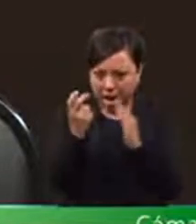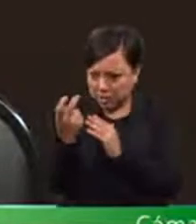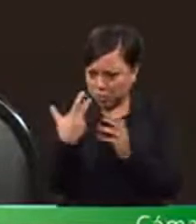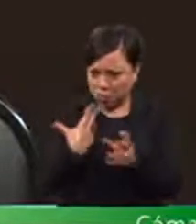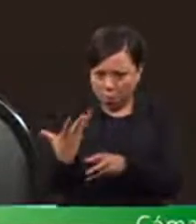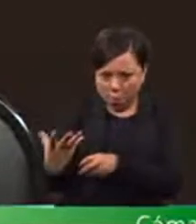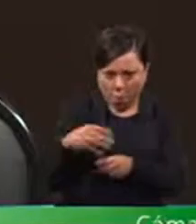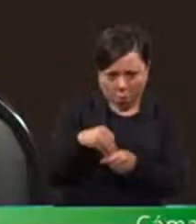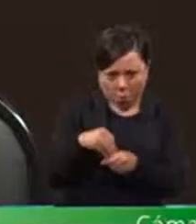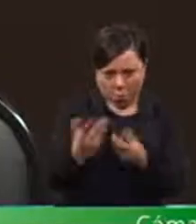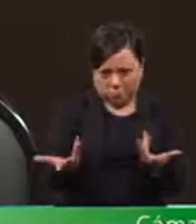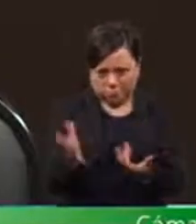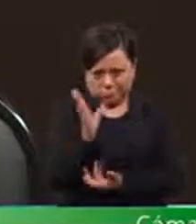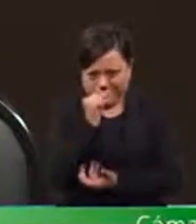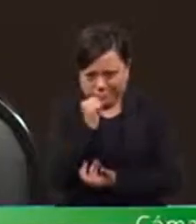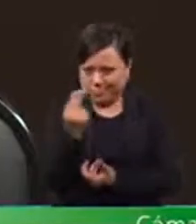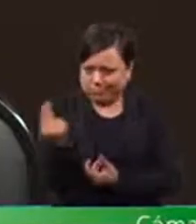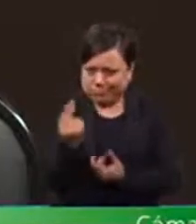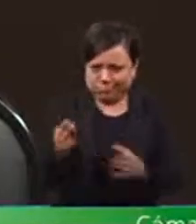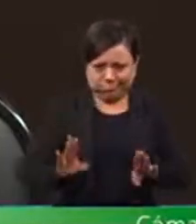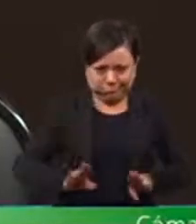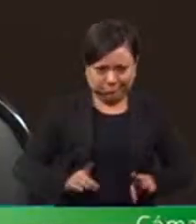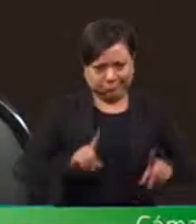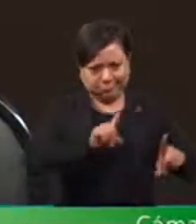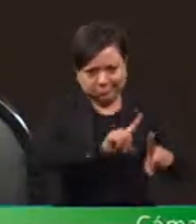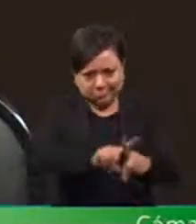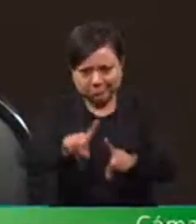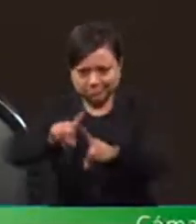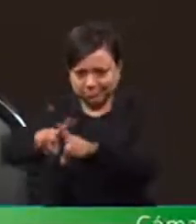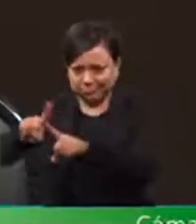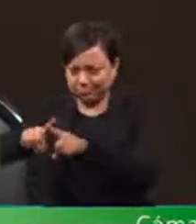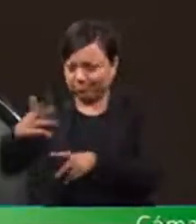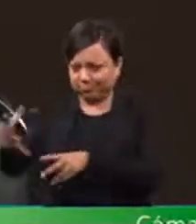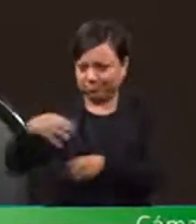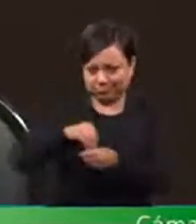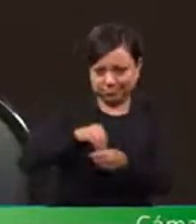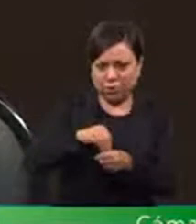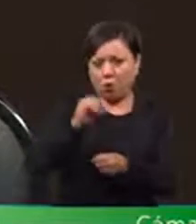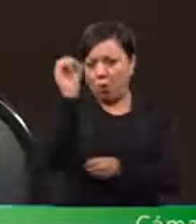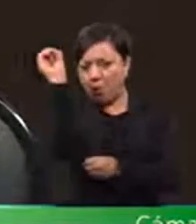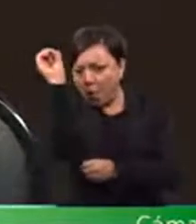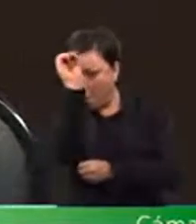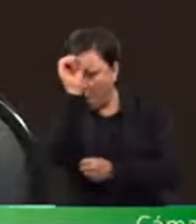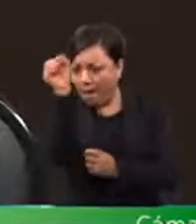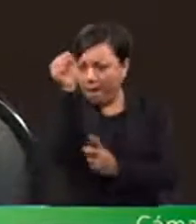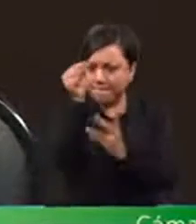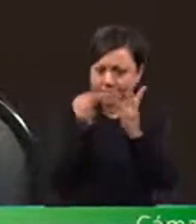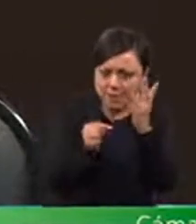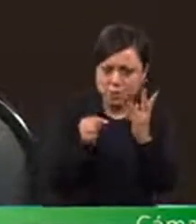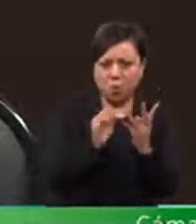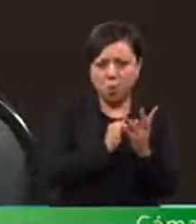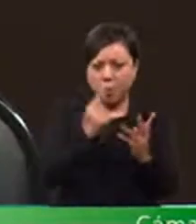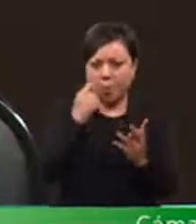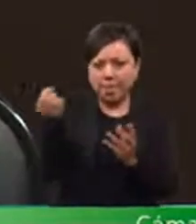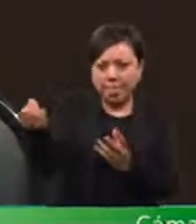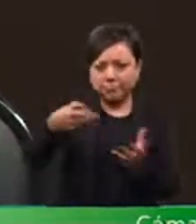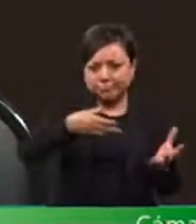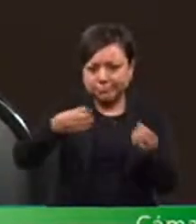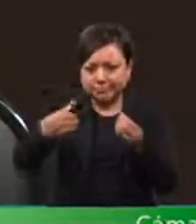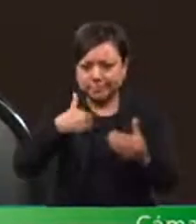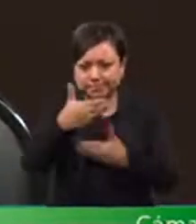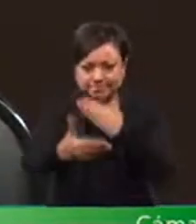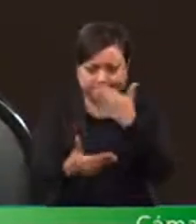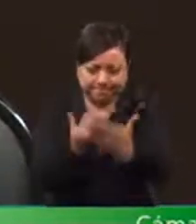construir en la pluralidad, entendiendo que teniendo diferentes puntos de vista sobre la mesa, enriquecen la toma de